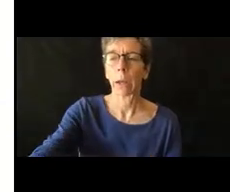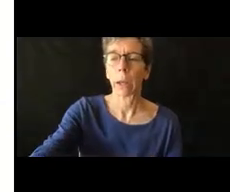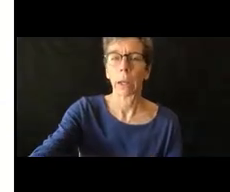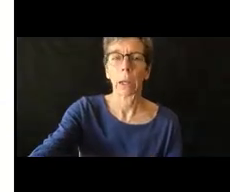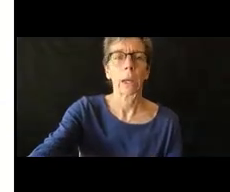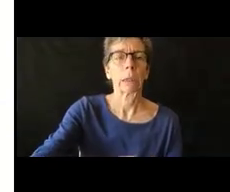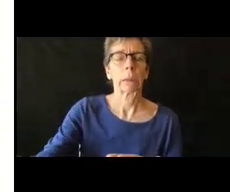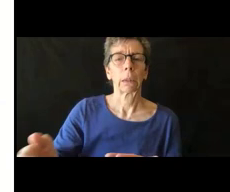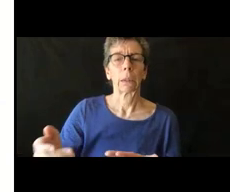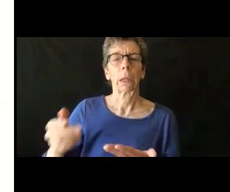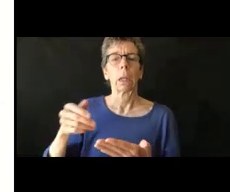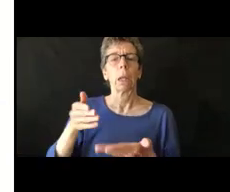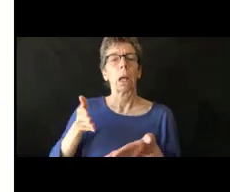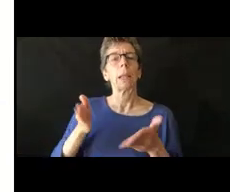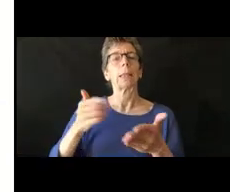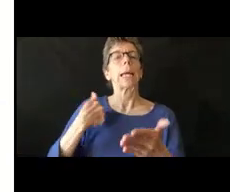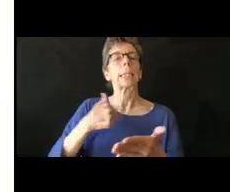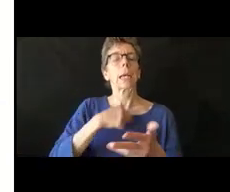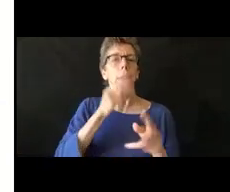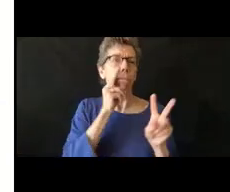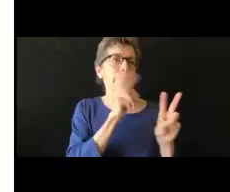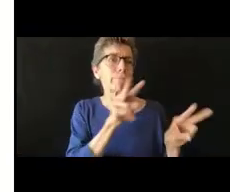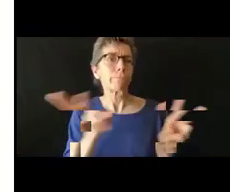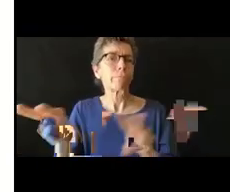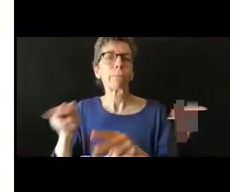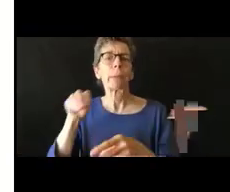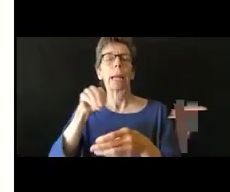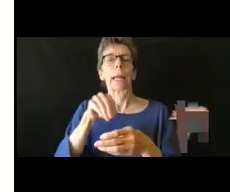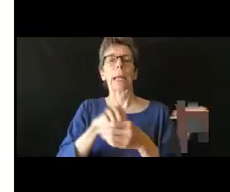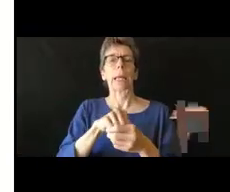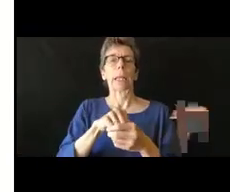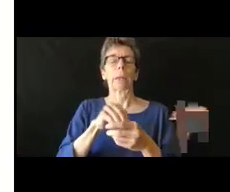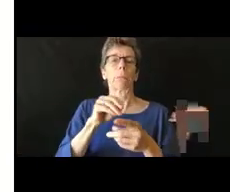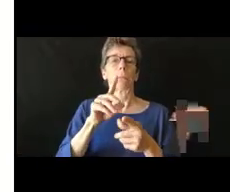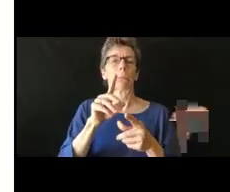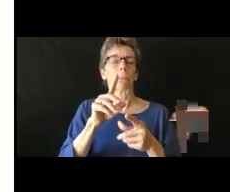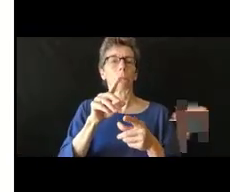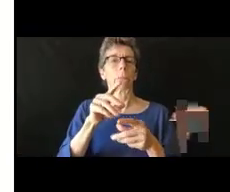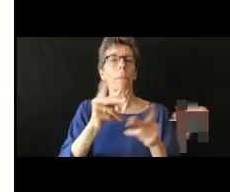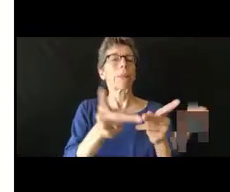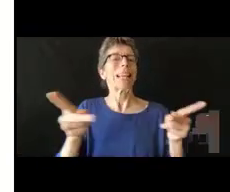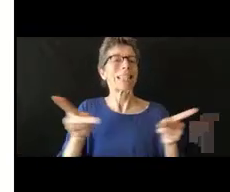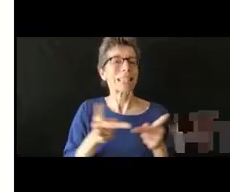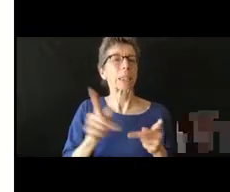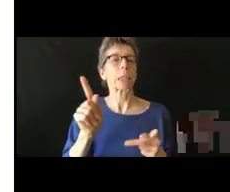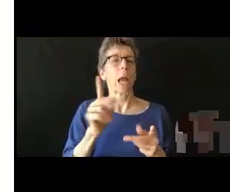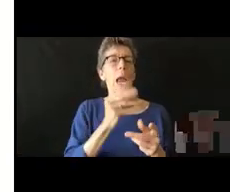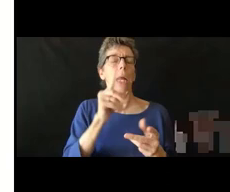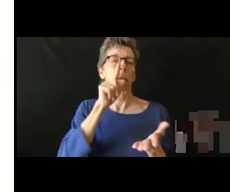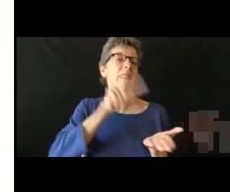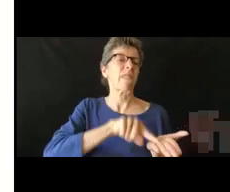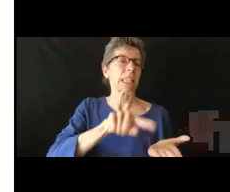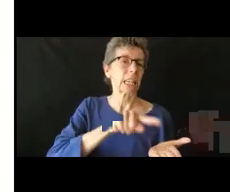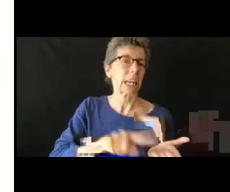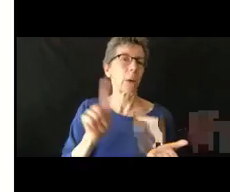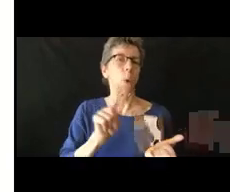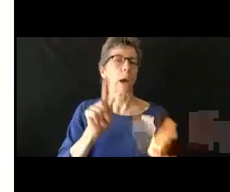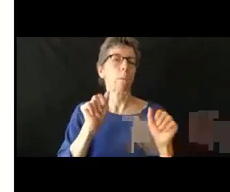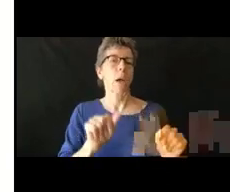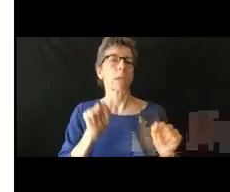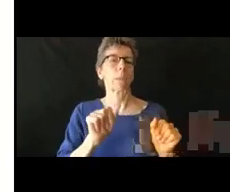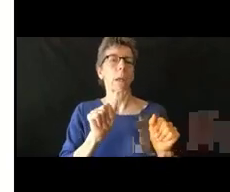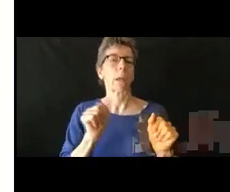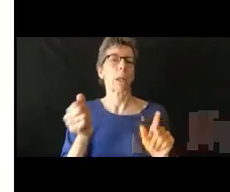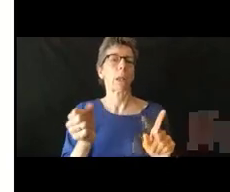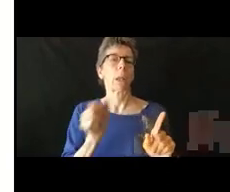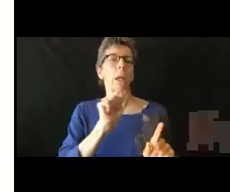instalaciones y monitorear las condiciones de las personas con discapacidades y las investigaciones de abuso y abandono. Esto incluye